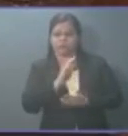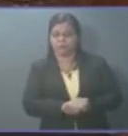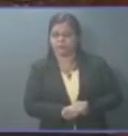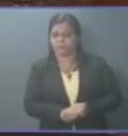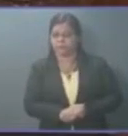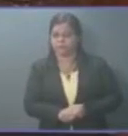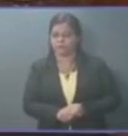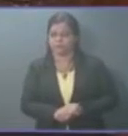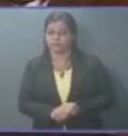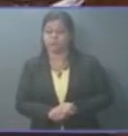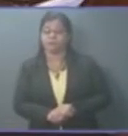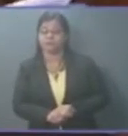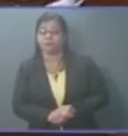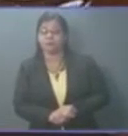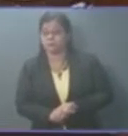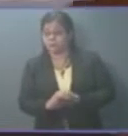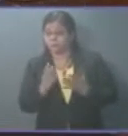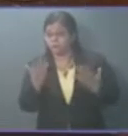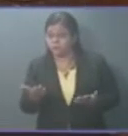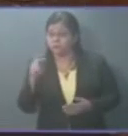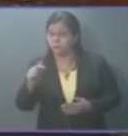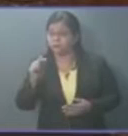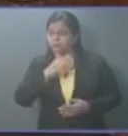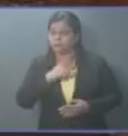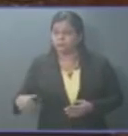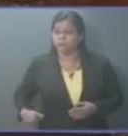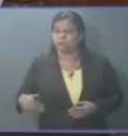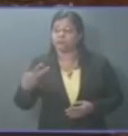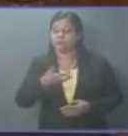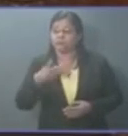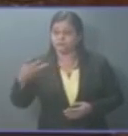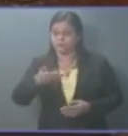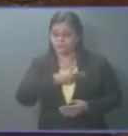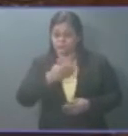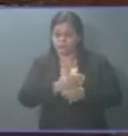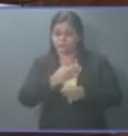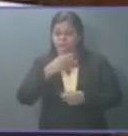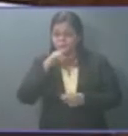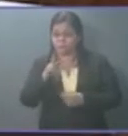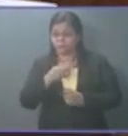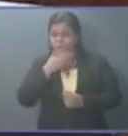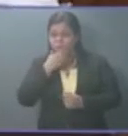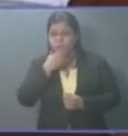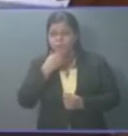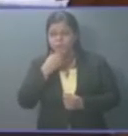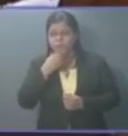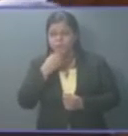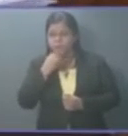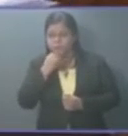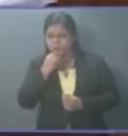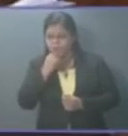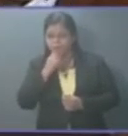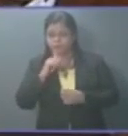por eso es, presidente, que nosotros, el FMLN, estamos apoyando